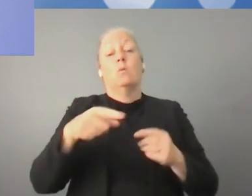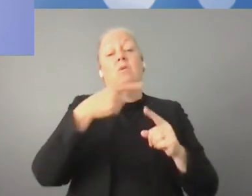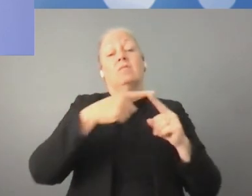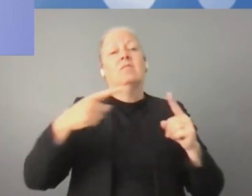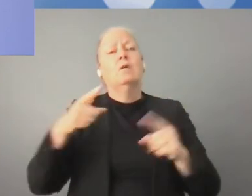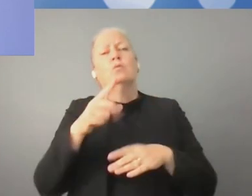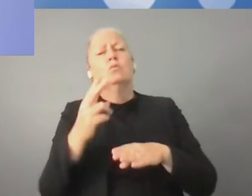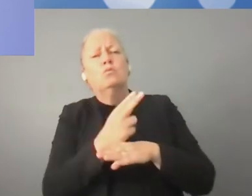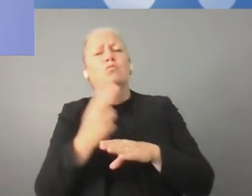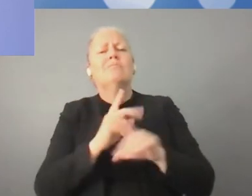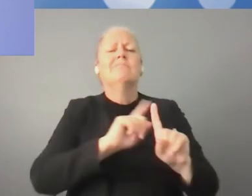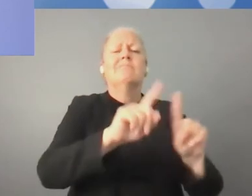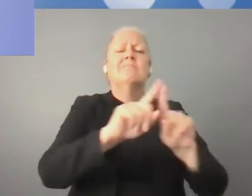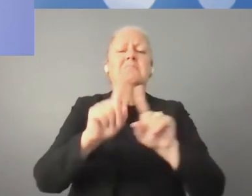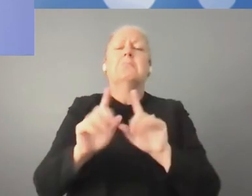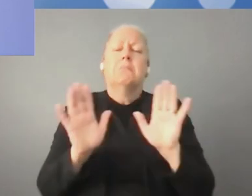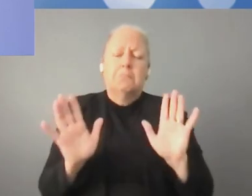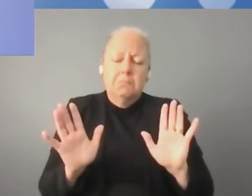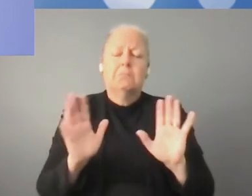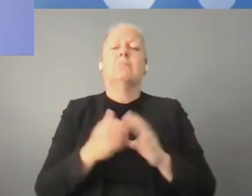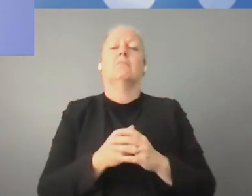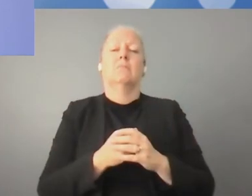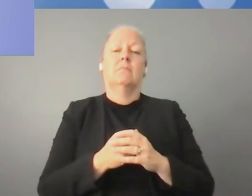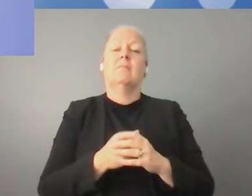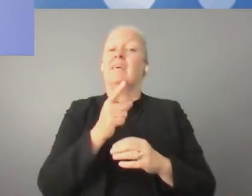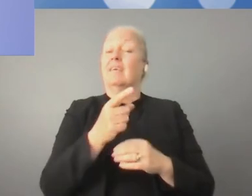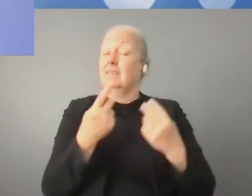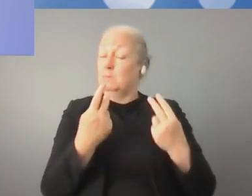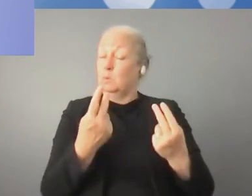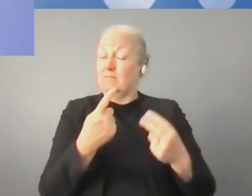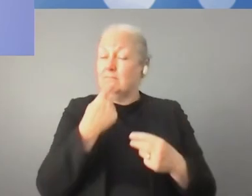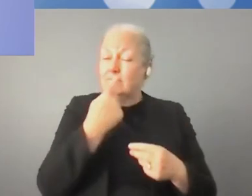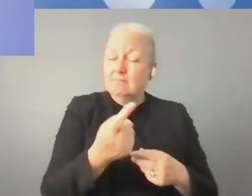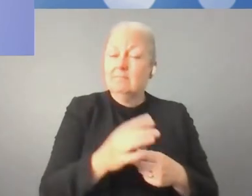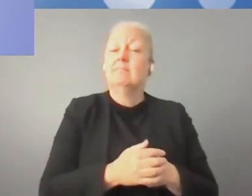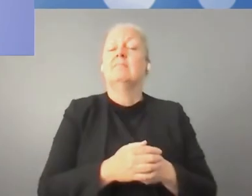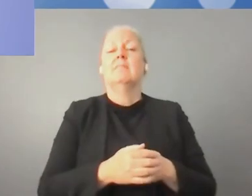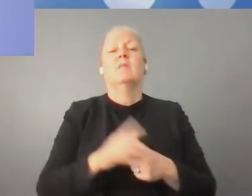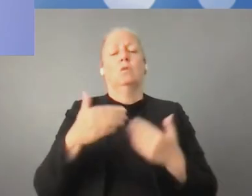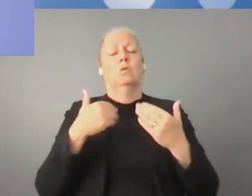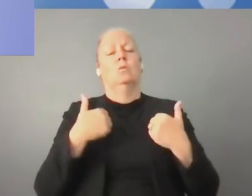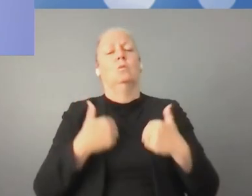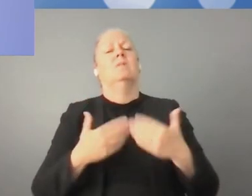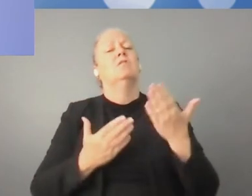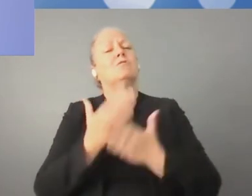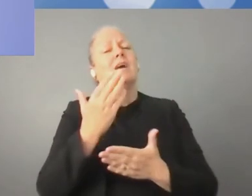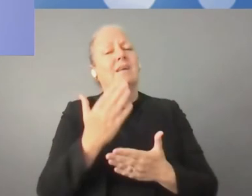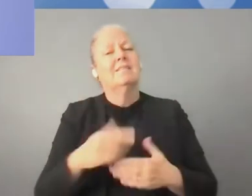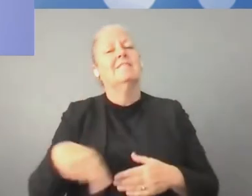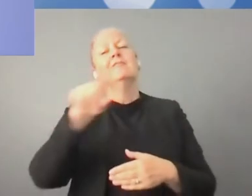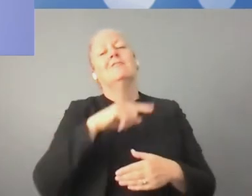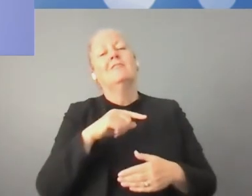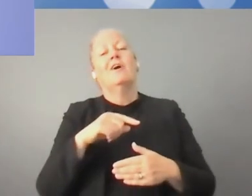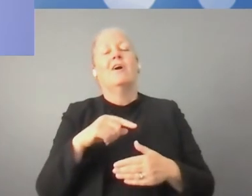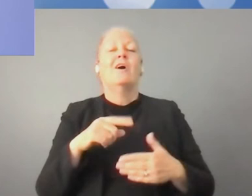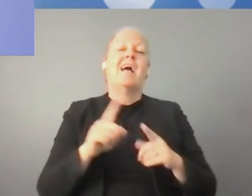De manera que nadie se quede atrás, queremos dar la oportunidad a todos de tener